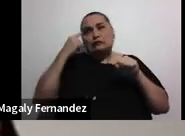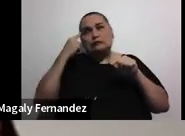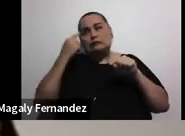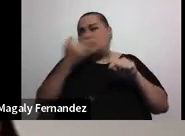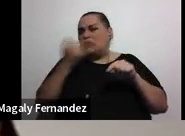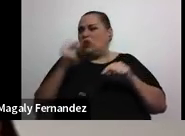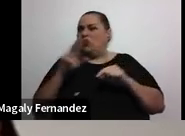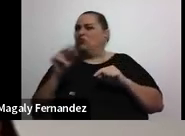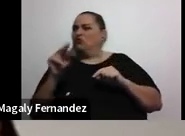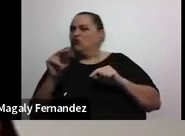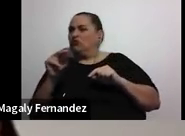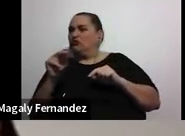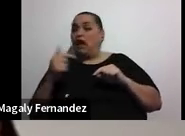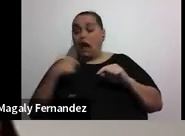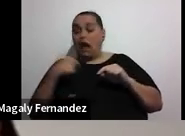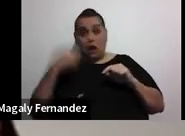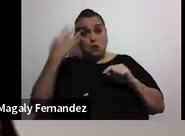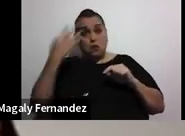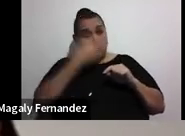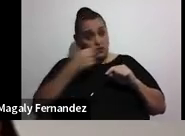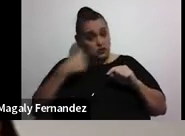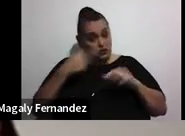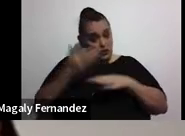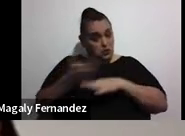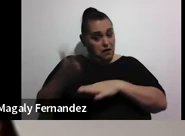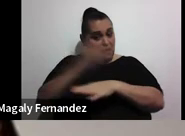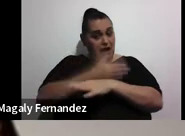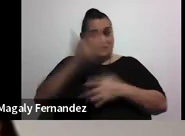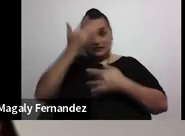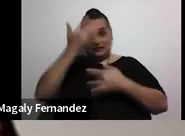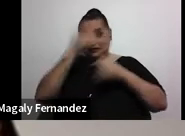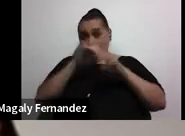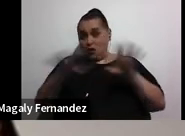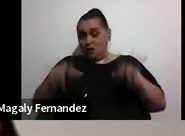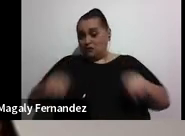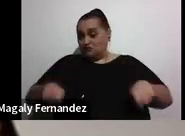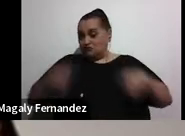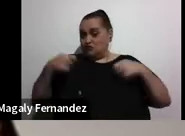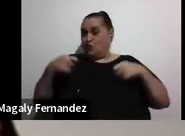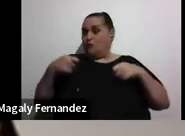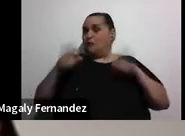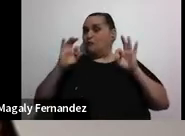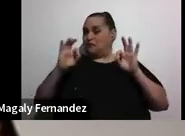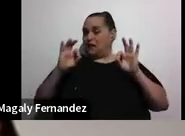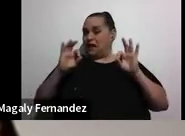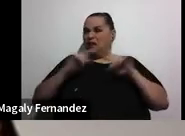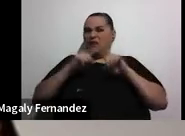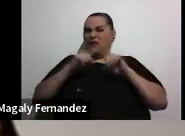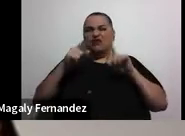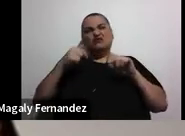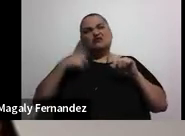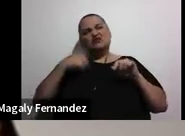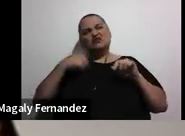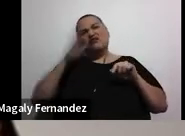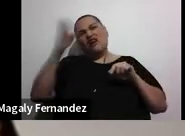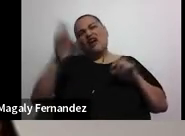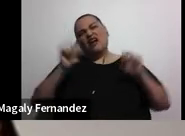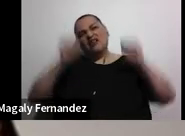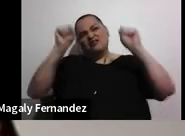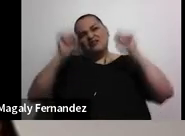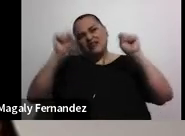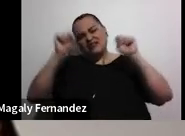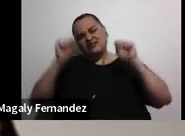ropa que tenía antes del COVID antes de la pandemia ay pero qué duro tener que ir al gimnasio y levantarme a las 5 de la mañana